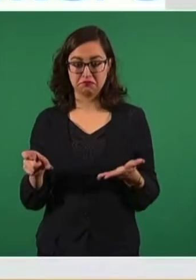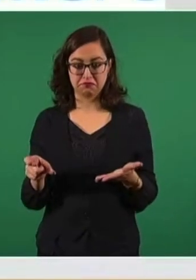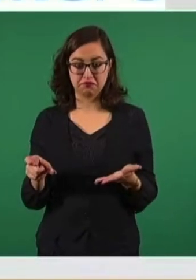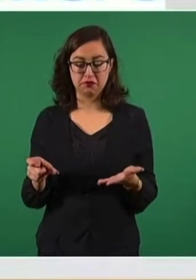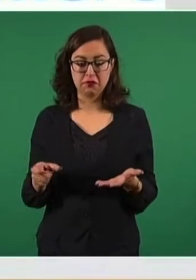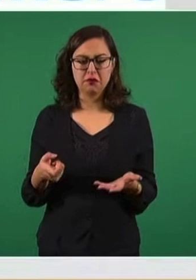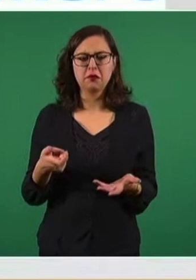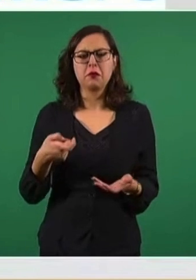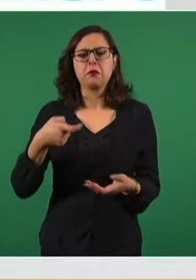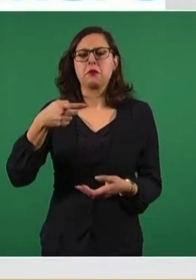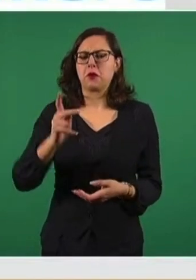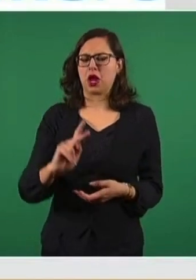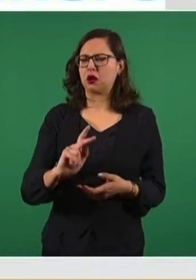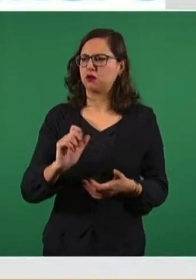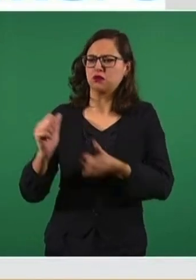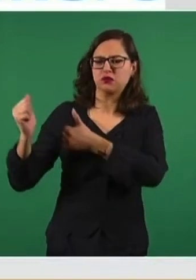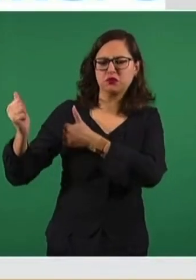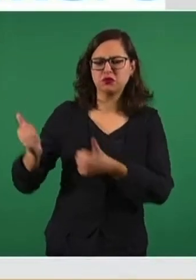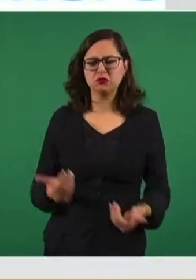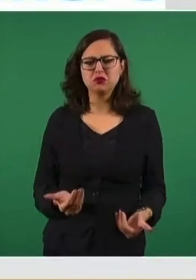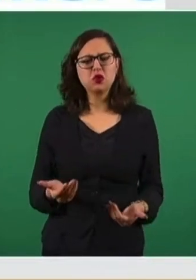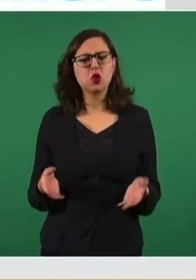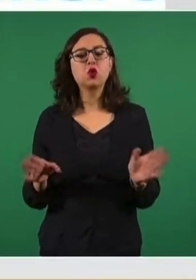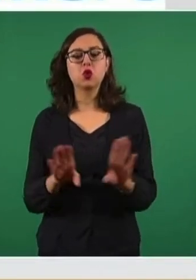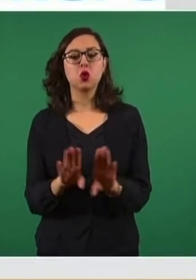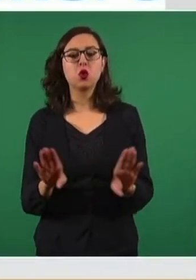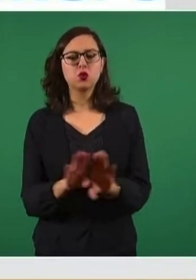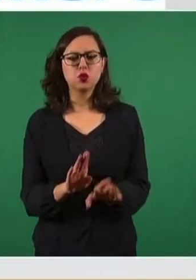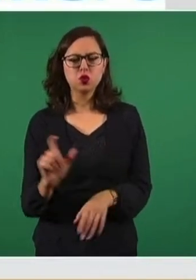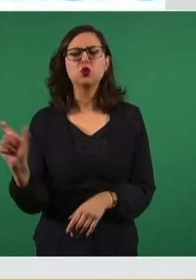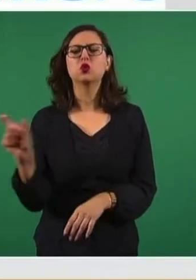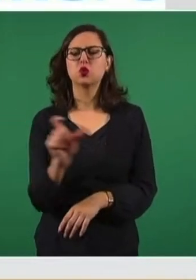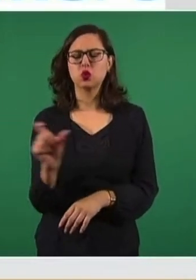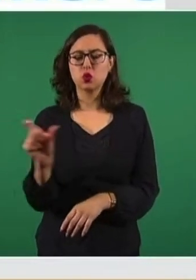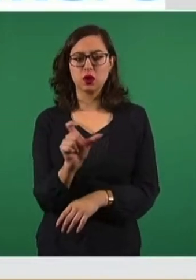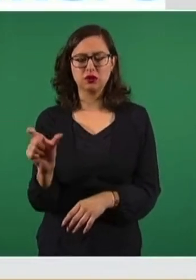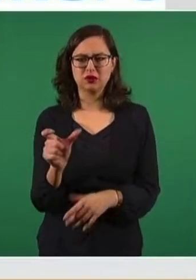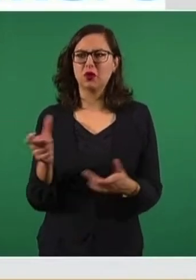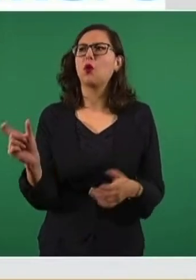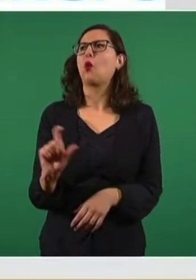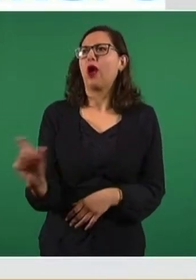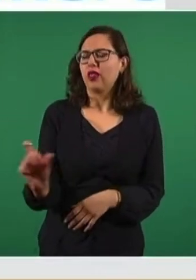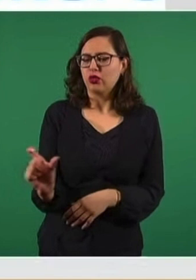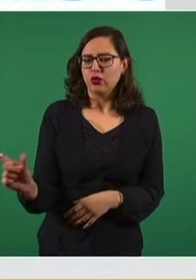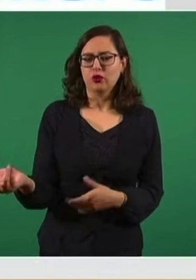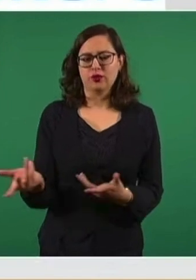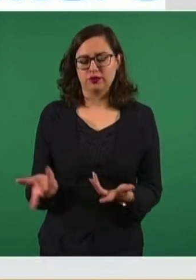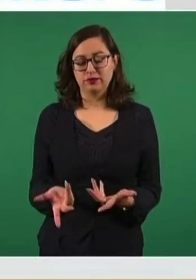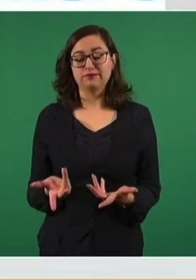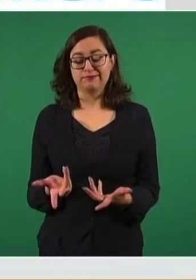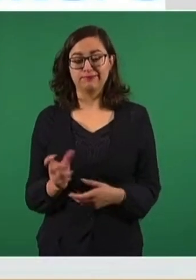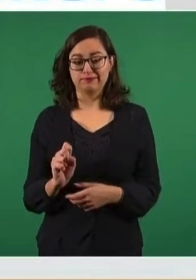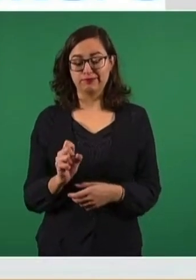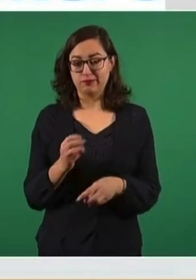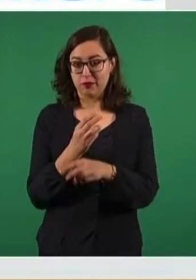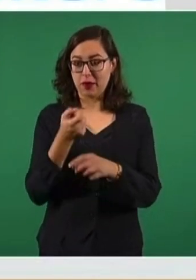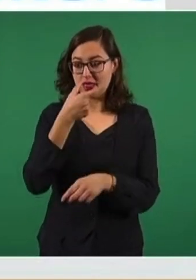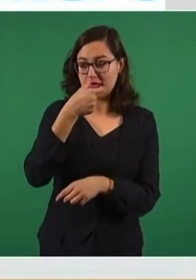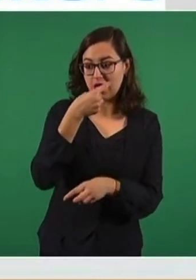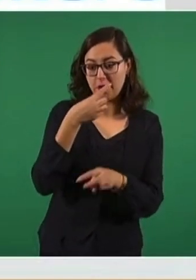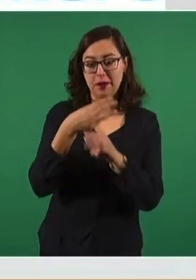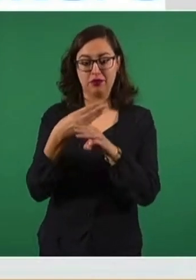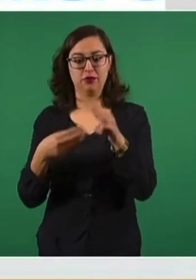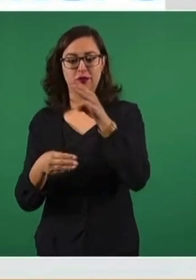claves por la UNOPS? ¿Cuándo llegarán?, se preguntan muchos, estos medicamentos y el material de